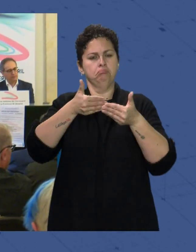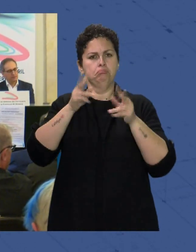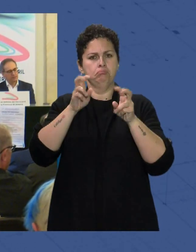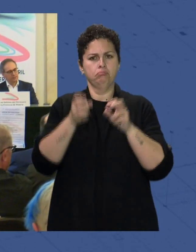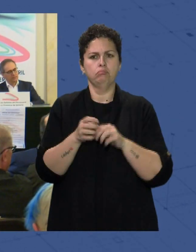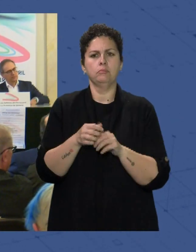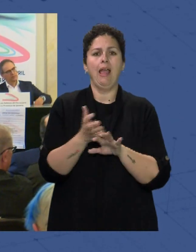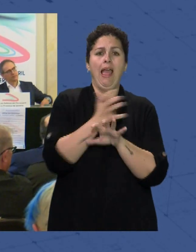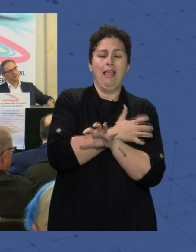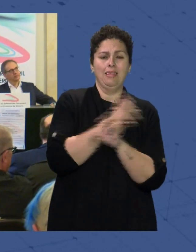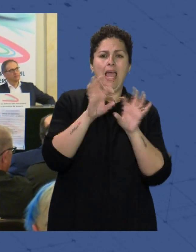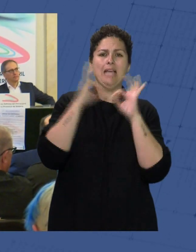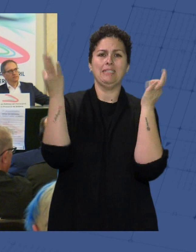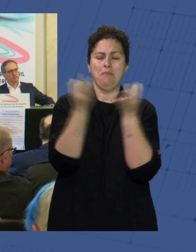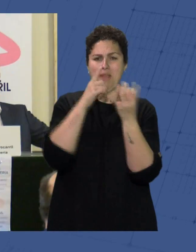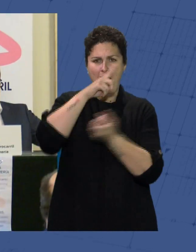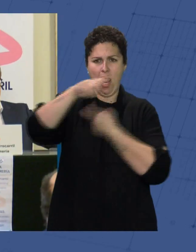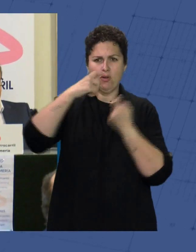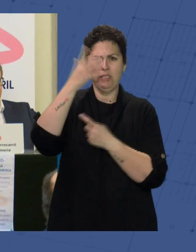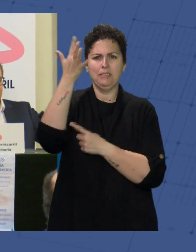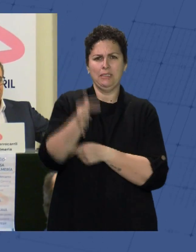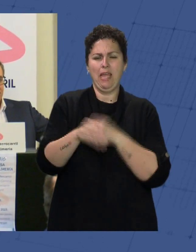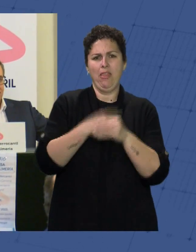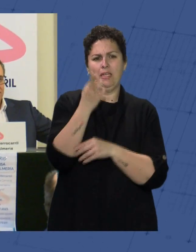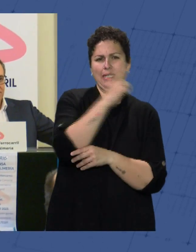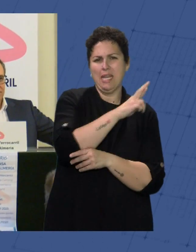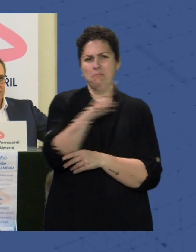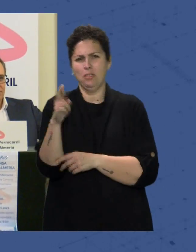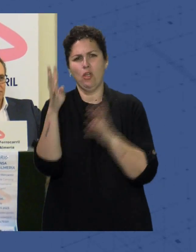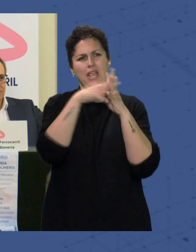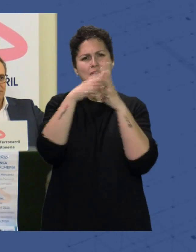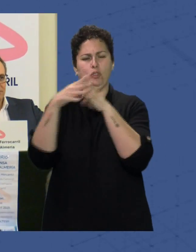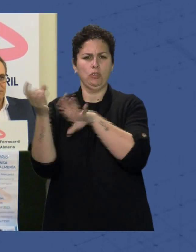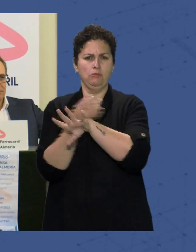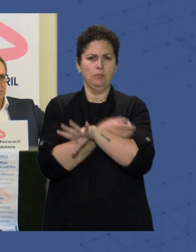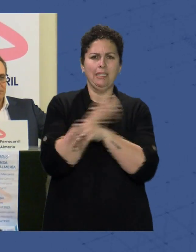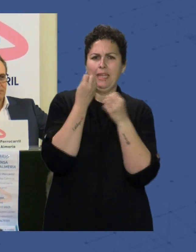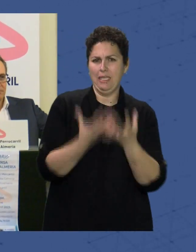anual Donde además Se hizo un repaso De cómo está La situación De las infraestructuras Ferroviarias